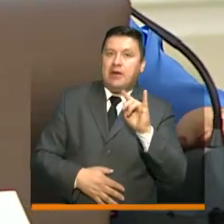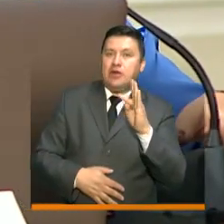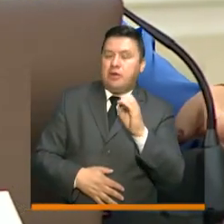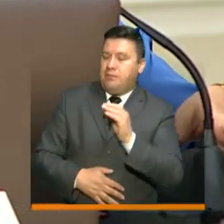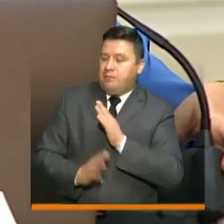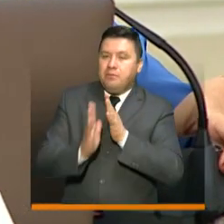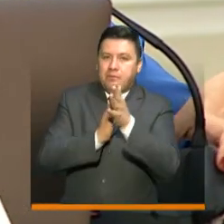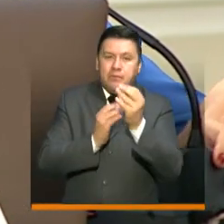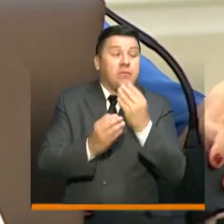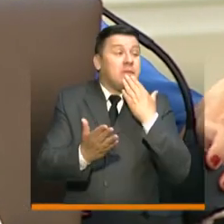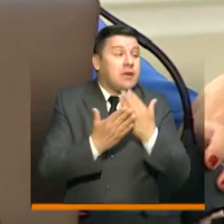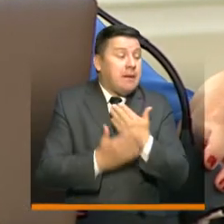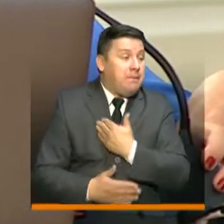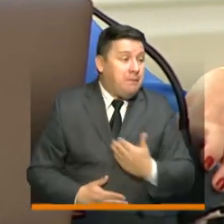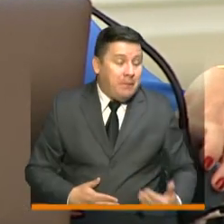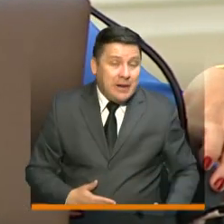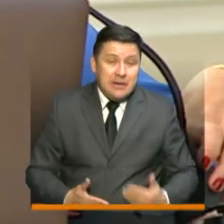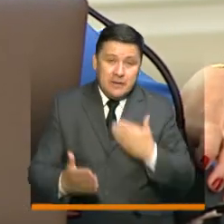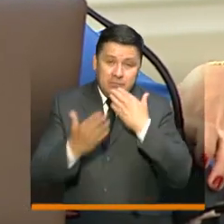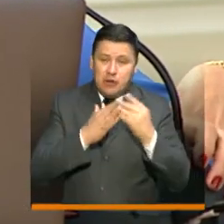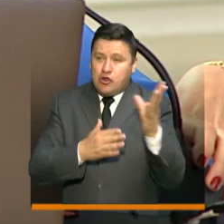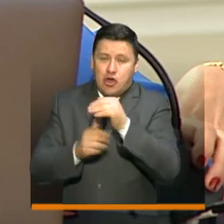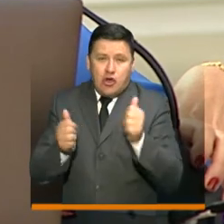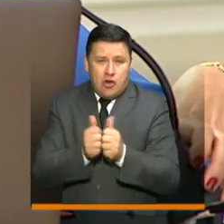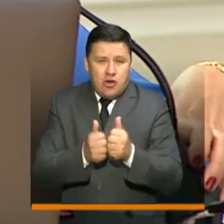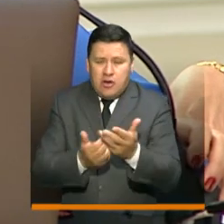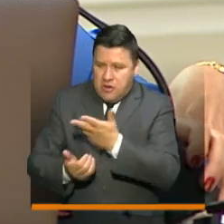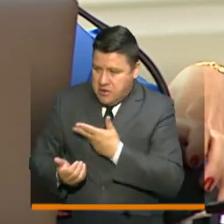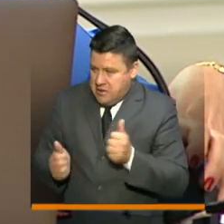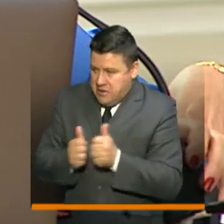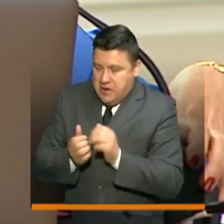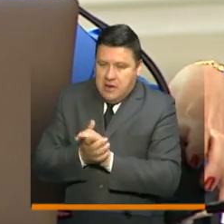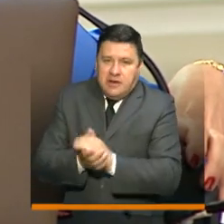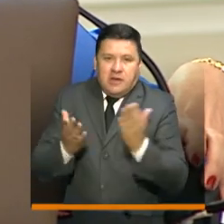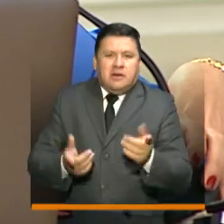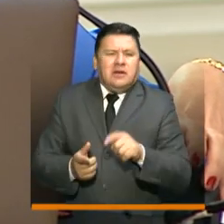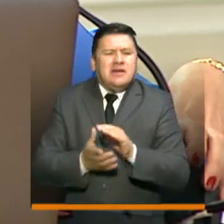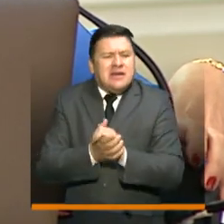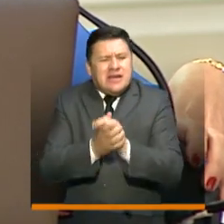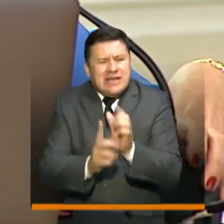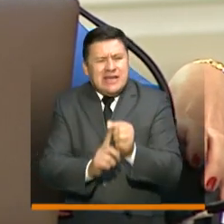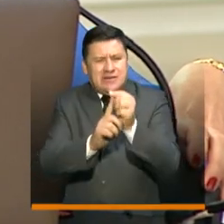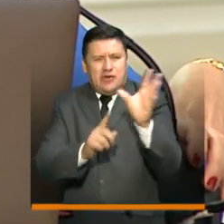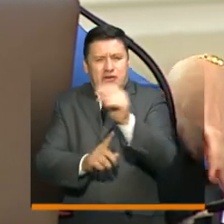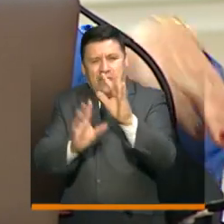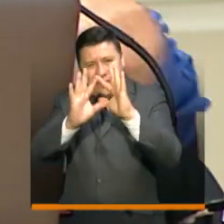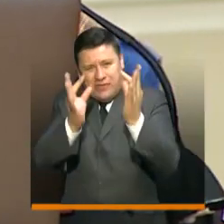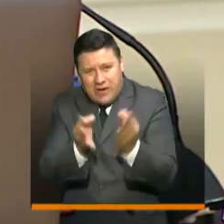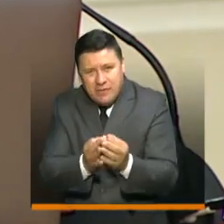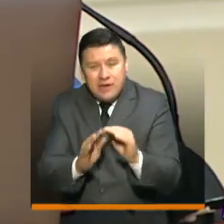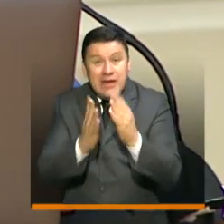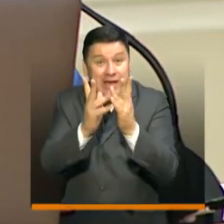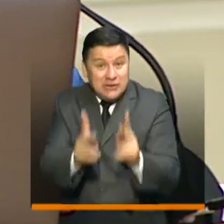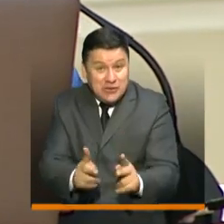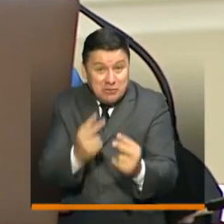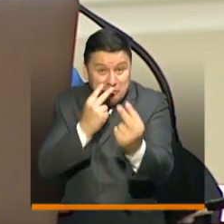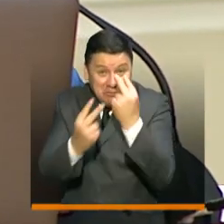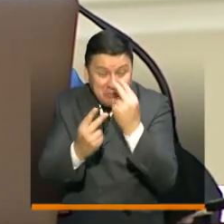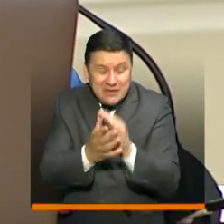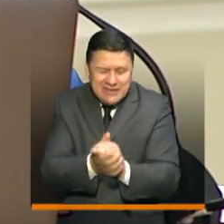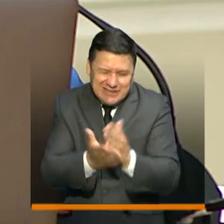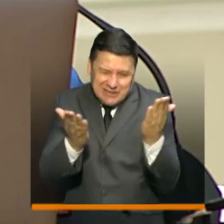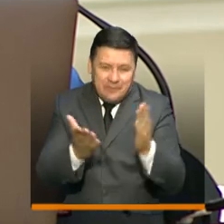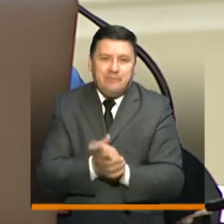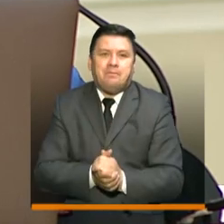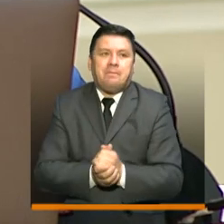presidente. Un saludo a usted, a todos los compañeros de trabajo y un saludo muy especial a las familias y a los estudiantes que nos siguen, presidente.